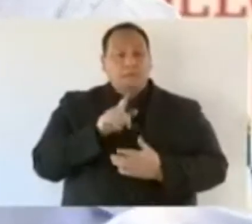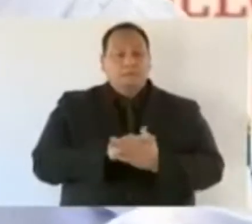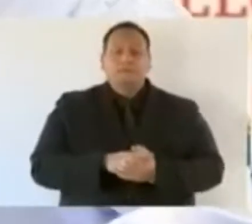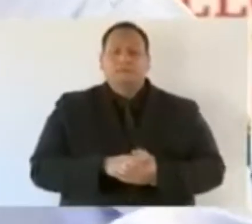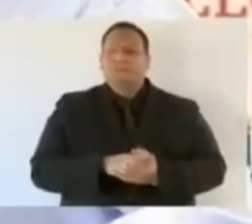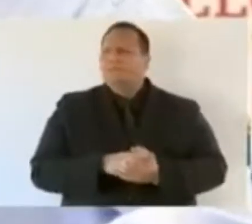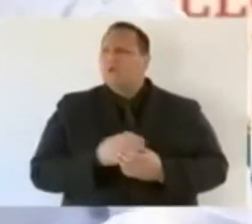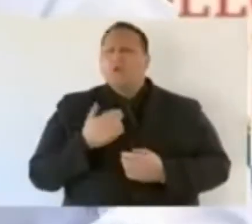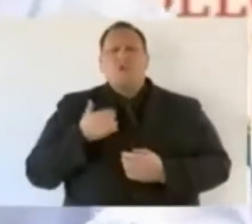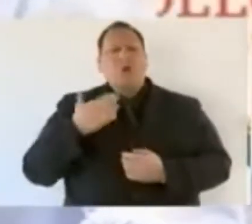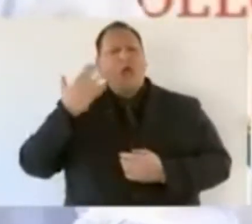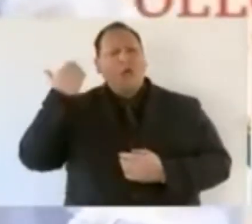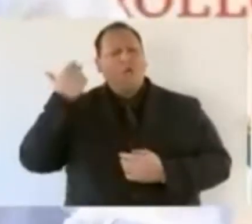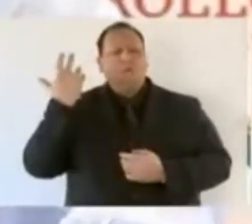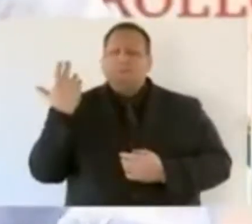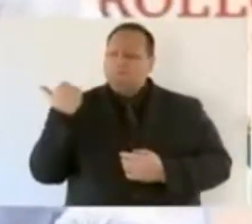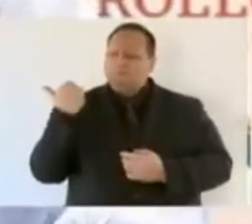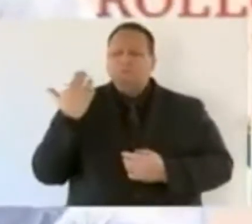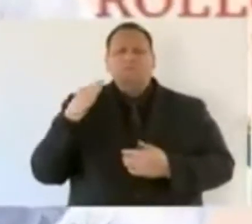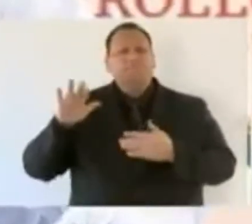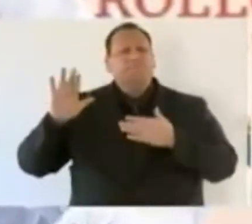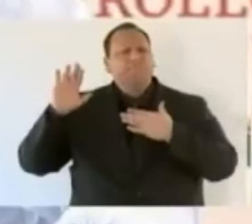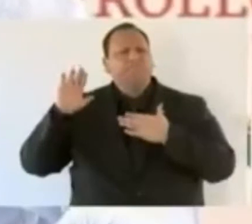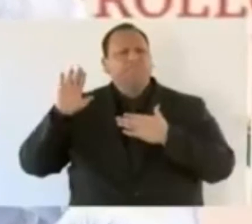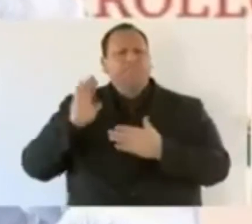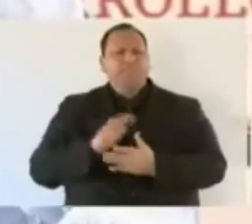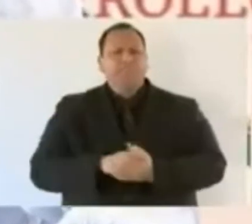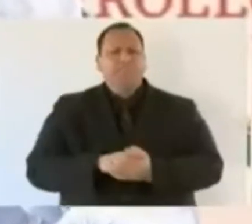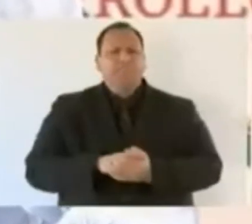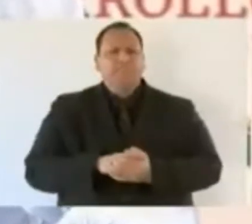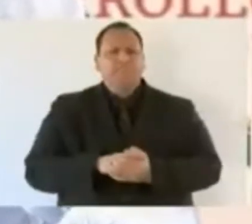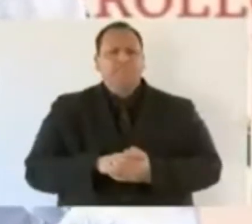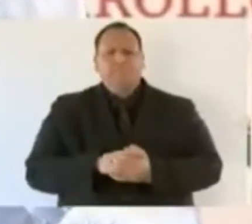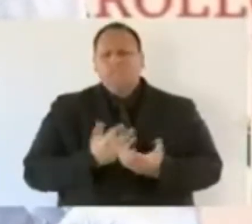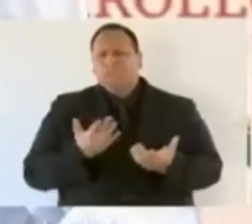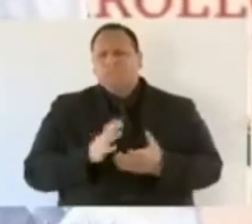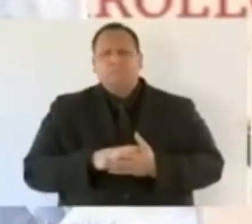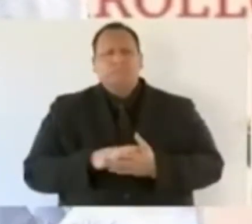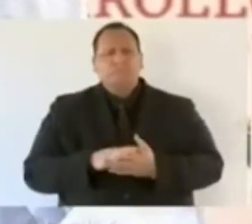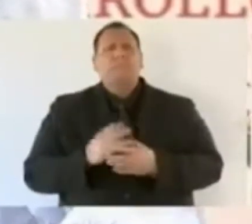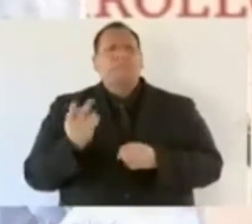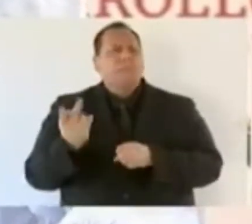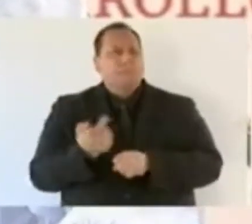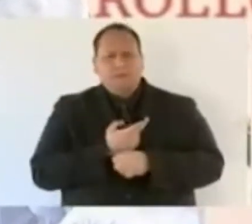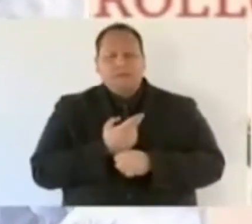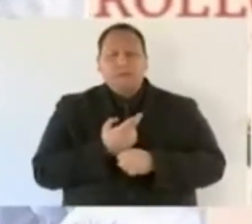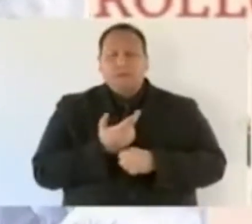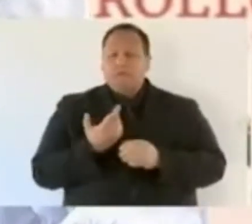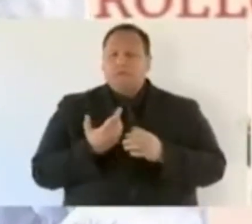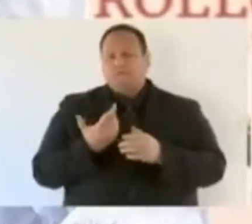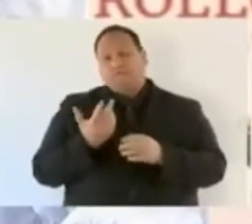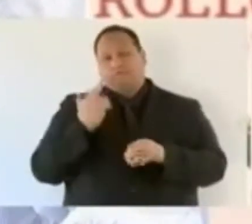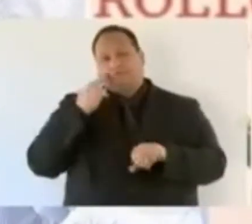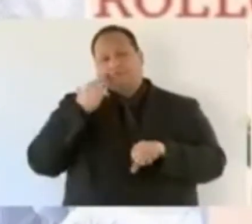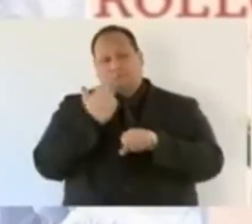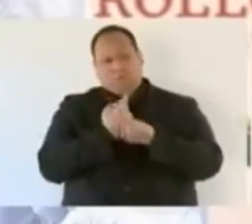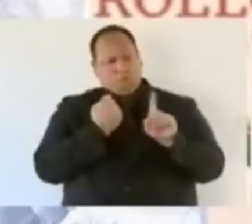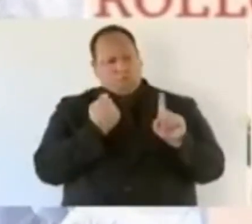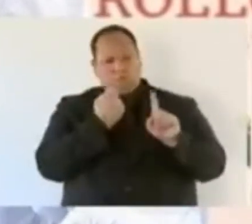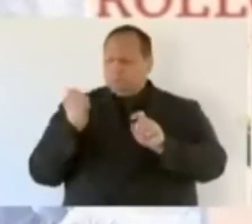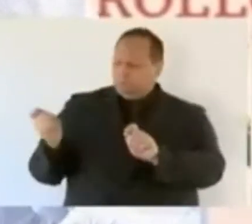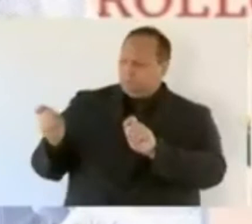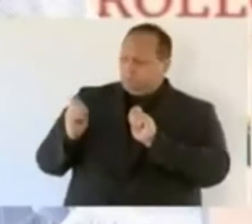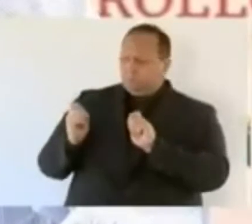Acabo de hacer el compromiso y se va a hacer cargo, se va a responsabilizar